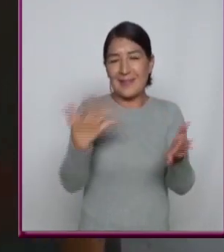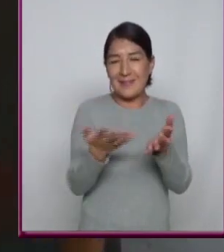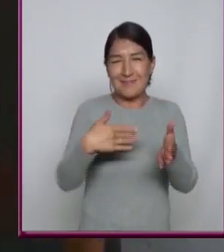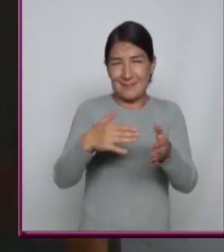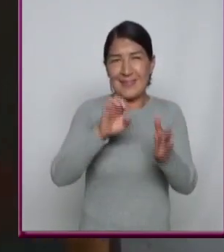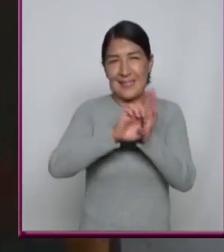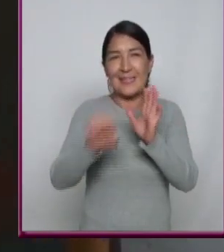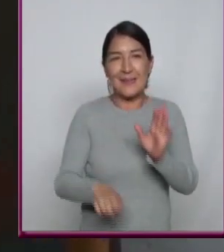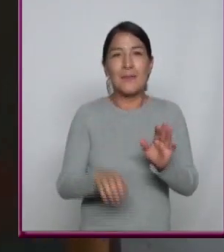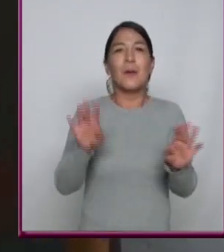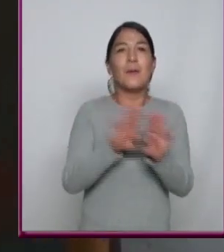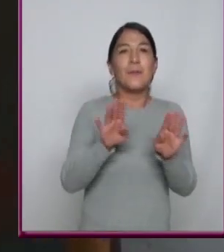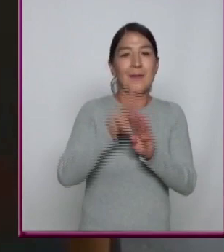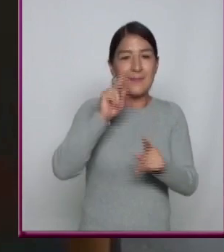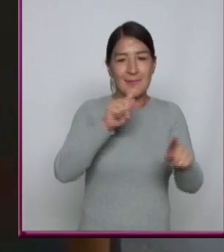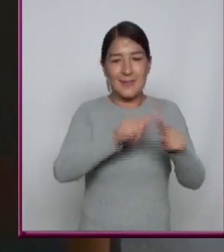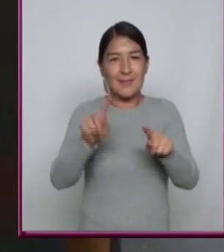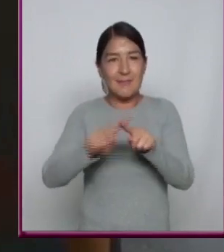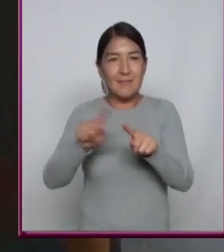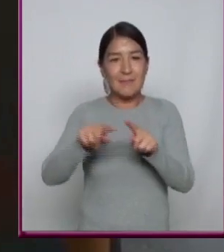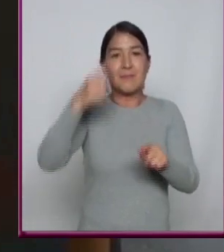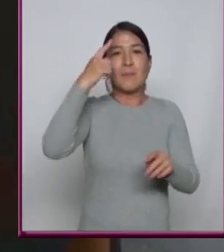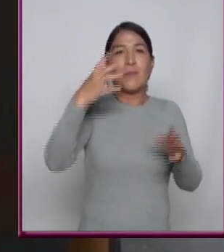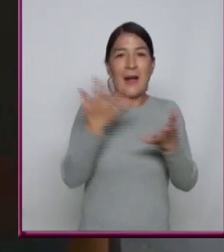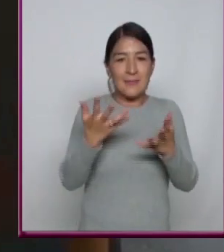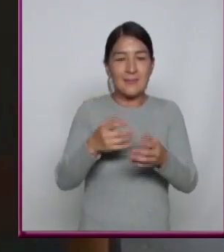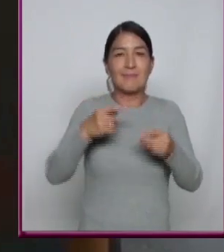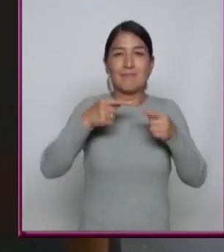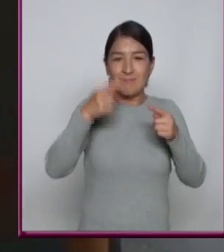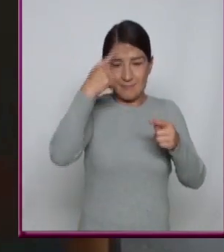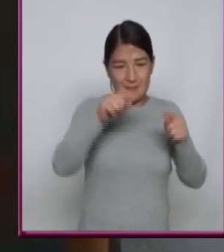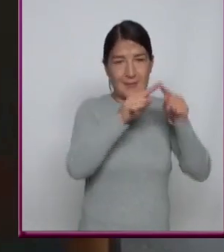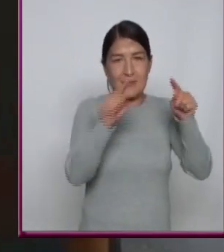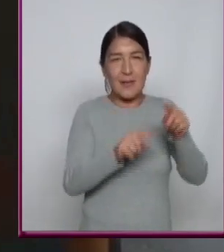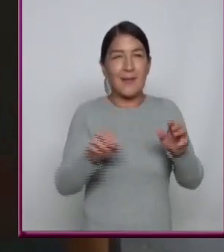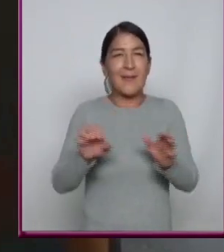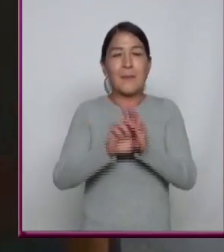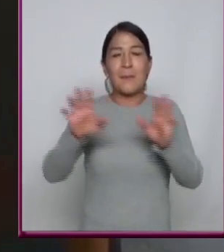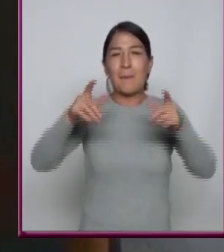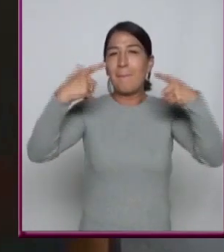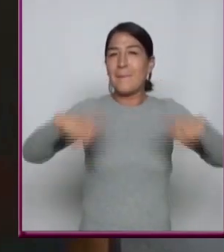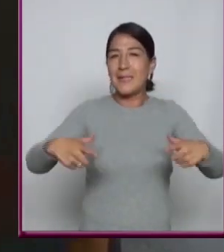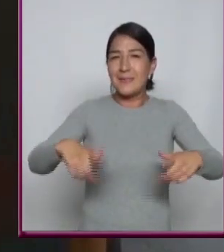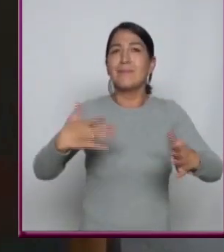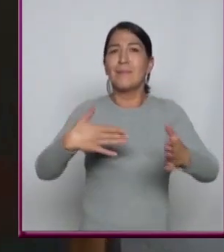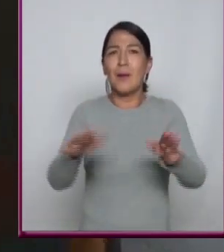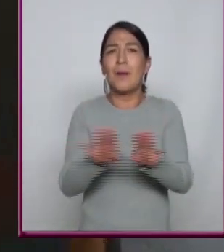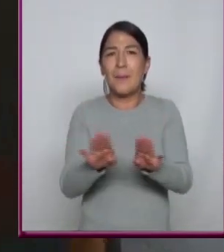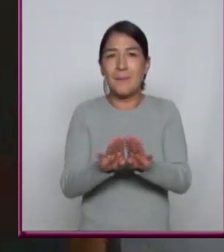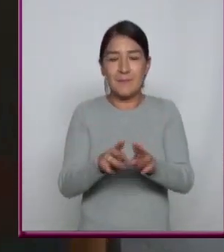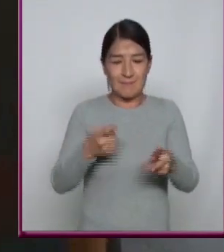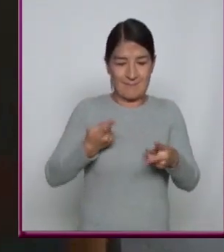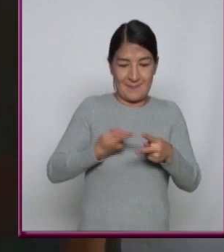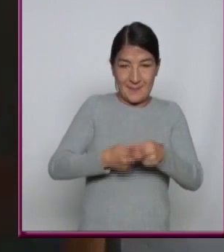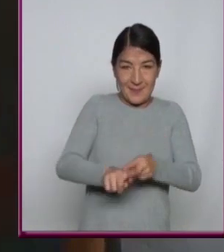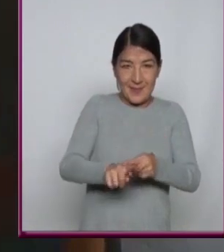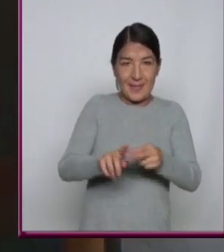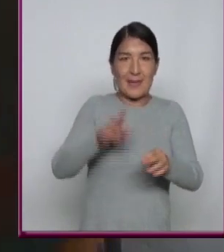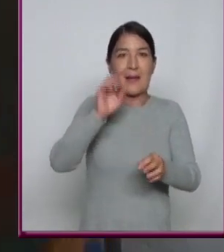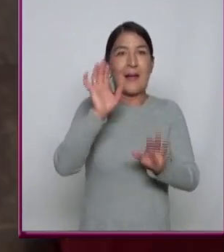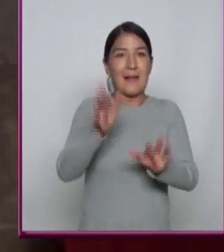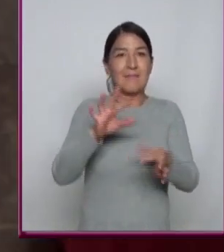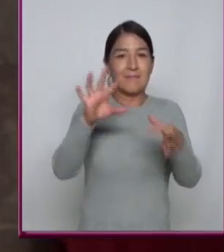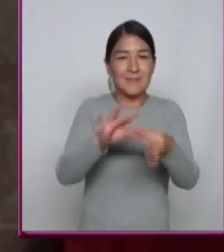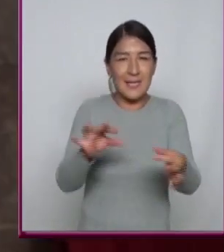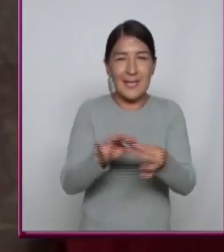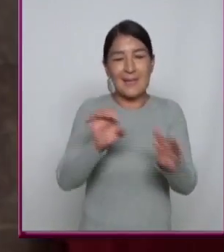De llevar a cabo Una serie de instrucciones Entonces Hacer un pastel Es un algoritmo Se empieza Con cierta instrucción Que es tal vez